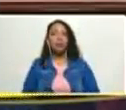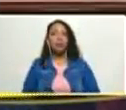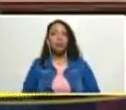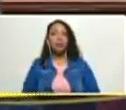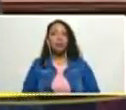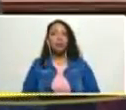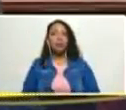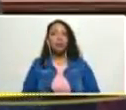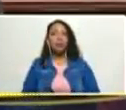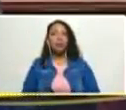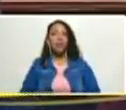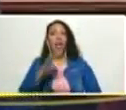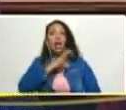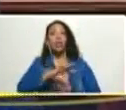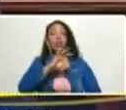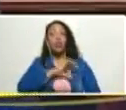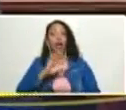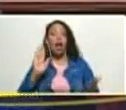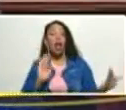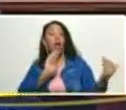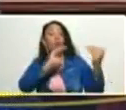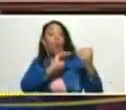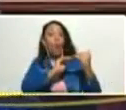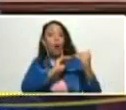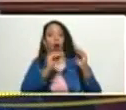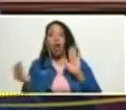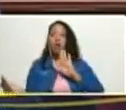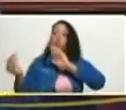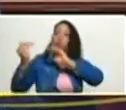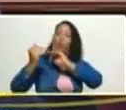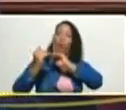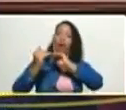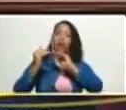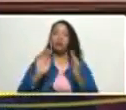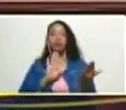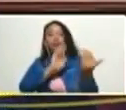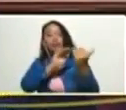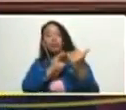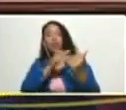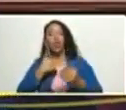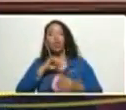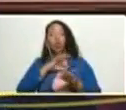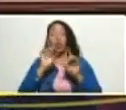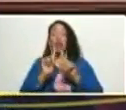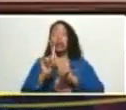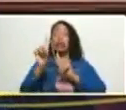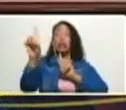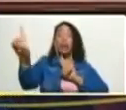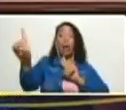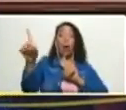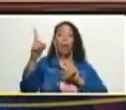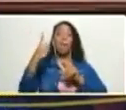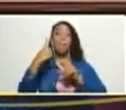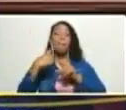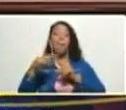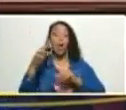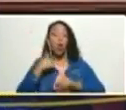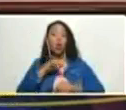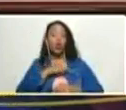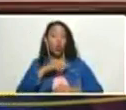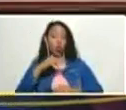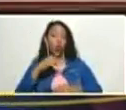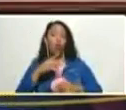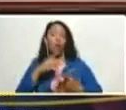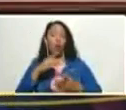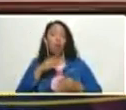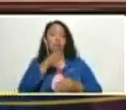la sociedad de los iguales estamos lejos pero hacia allá vamos la